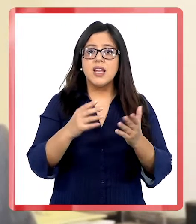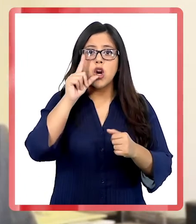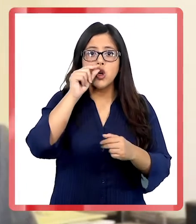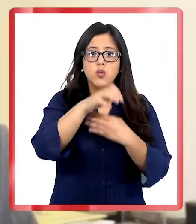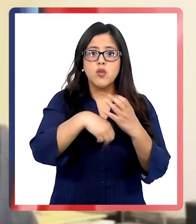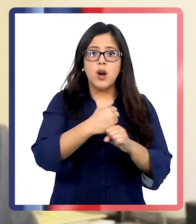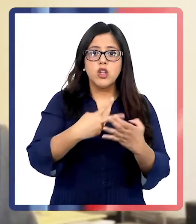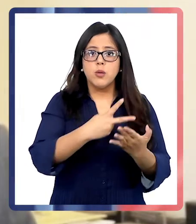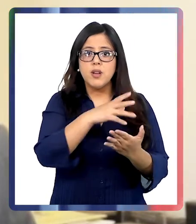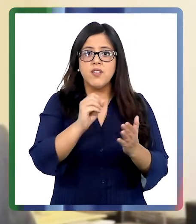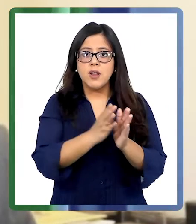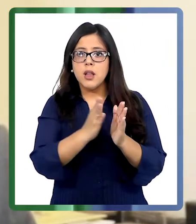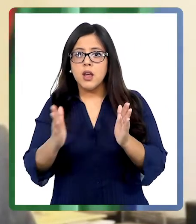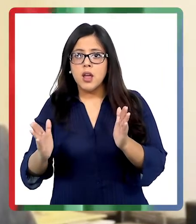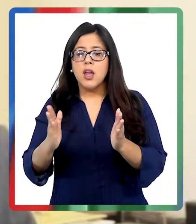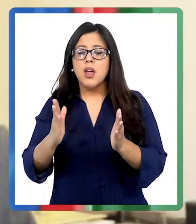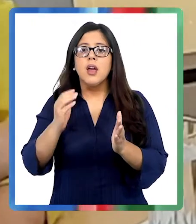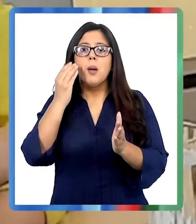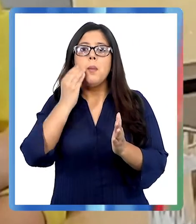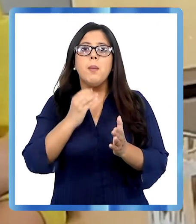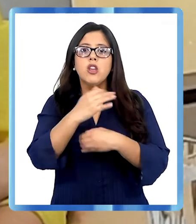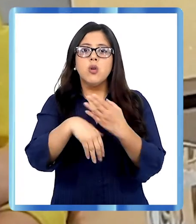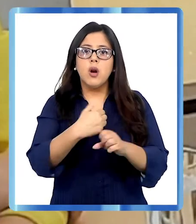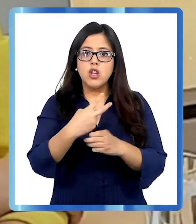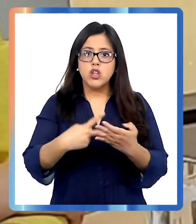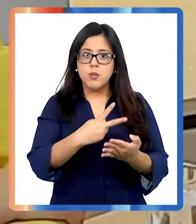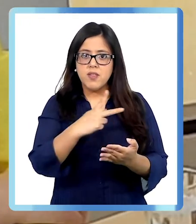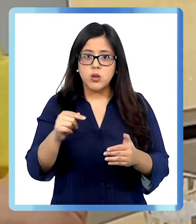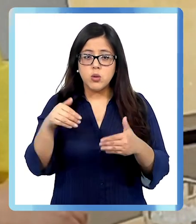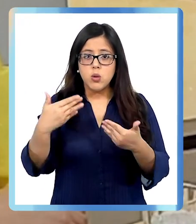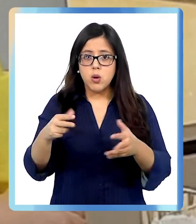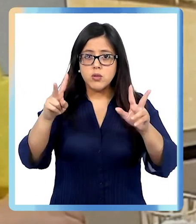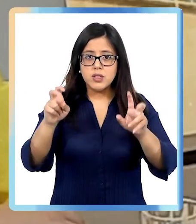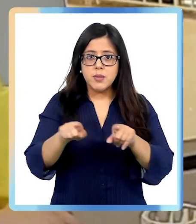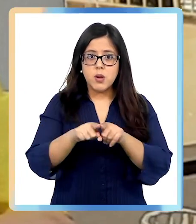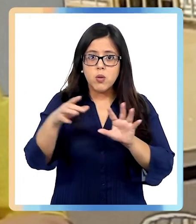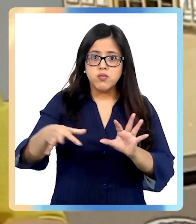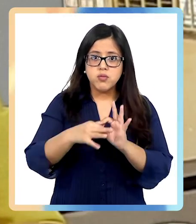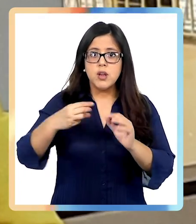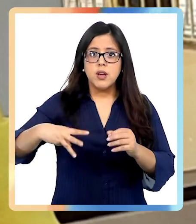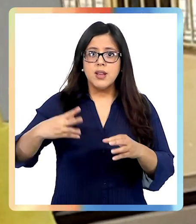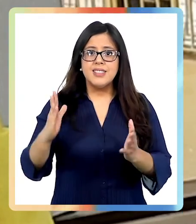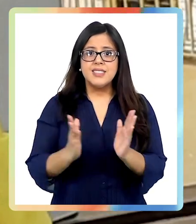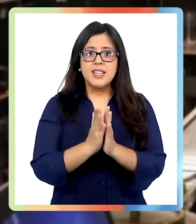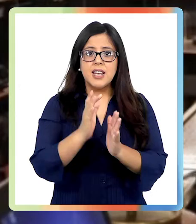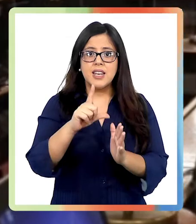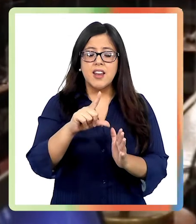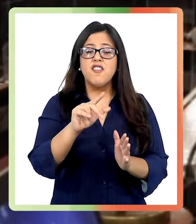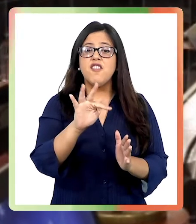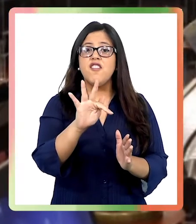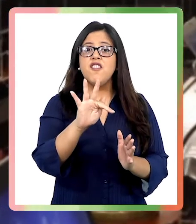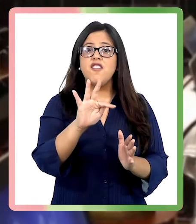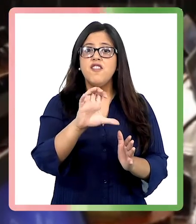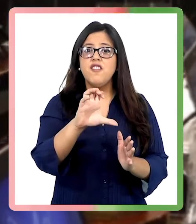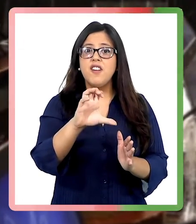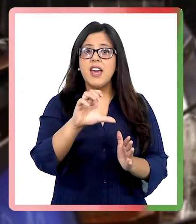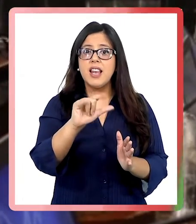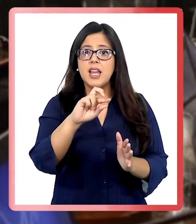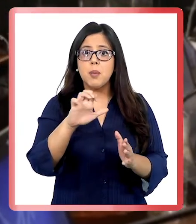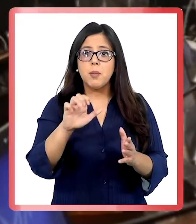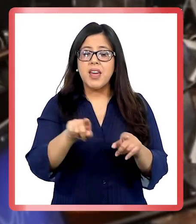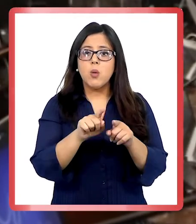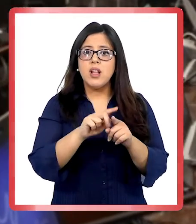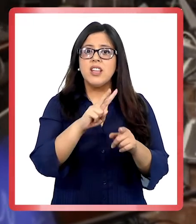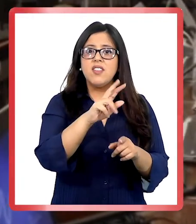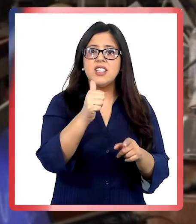profesional que decía tener. Y que el documento había sido falsificado. Los presuntos delitos fueron cometidos entre octubre de 2020 y mayo de 2021.